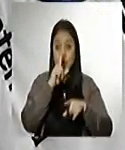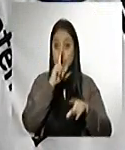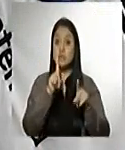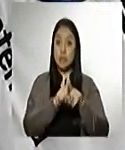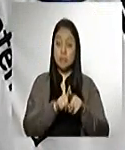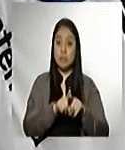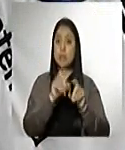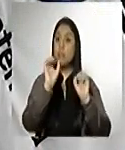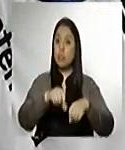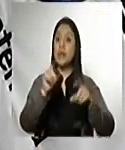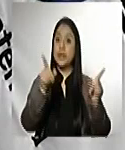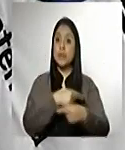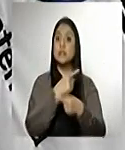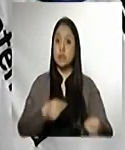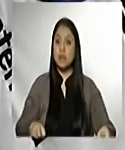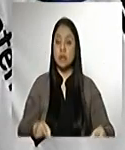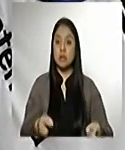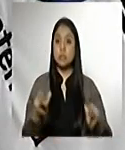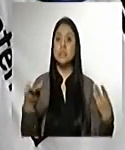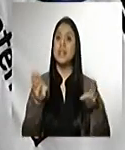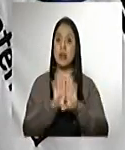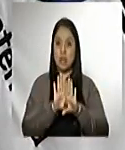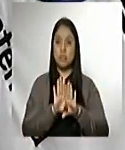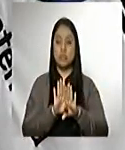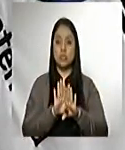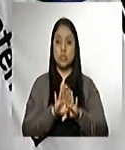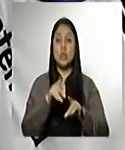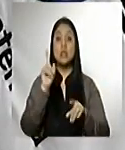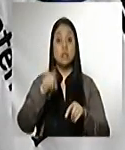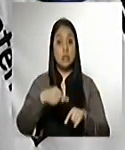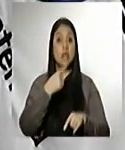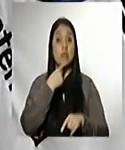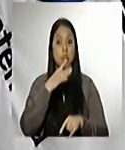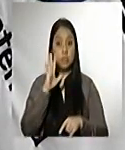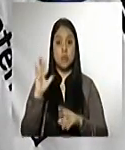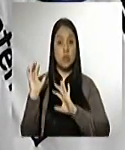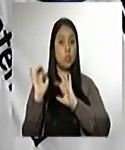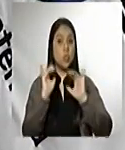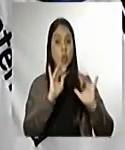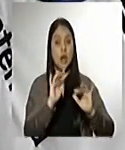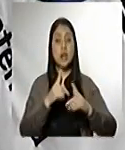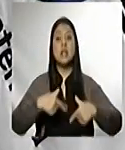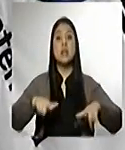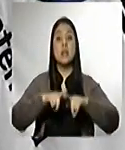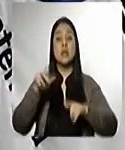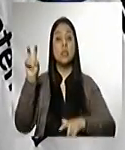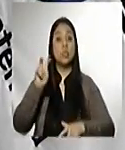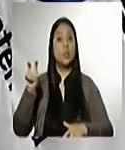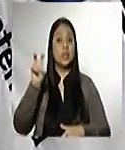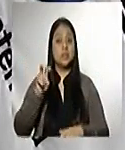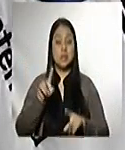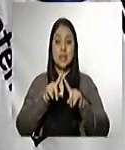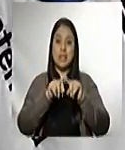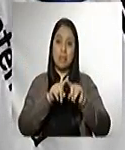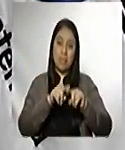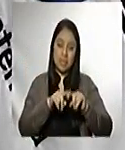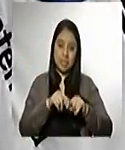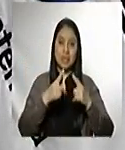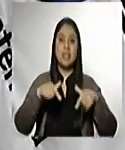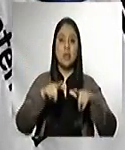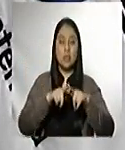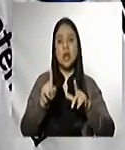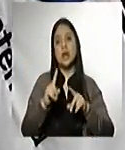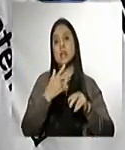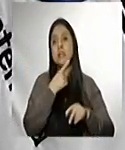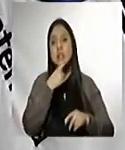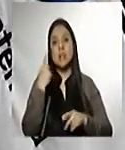ser clausurados. Cumplimiento del aforo en lugares turísticos de conformidad con el semáforo de alertas